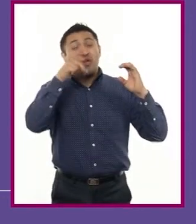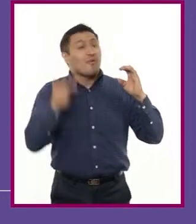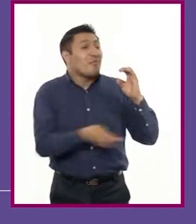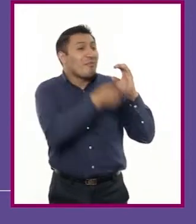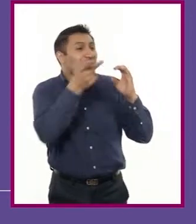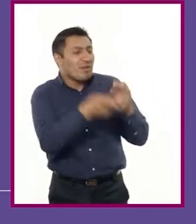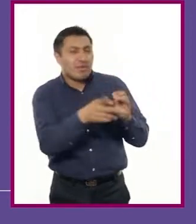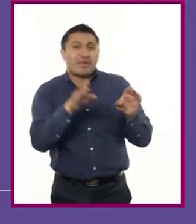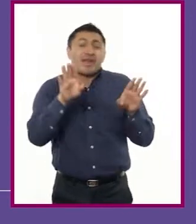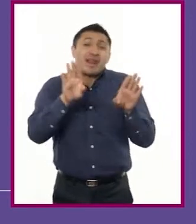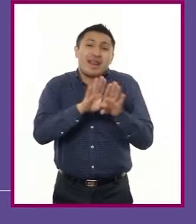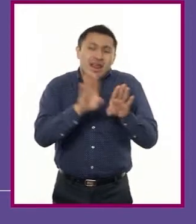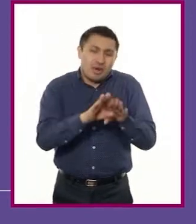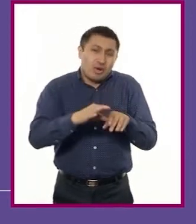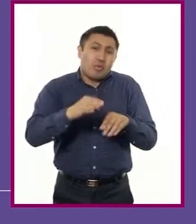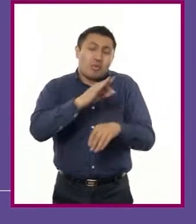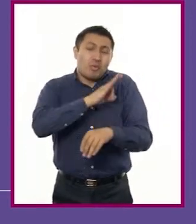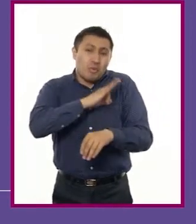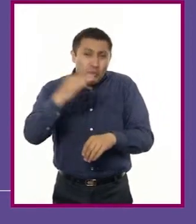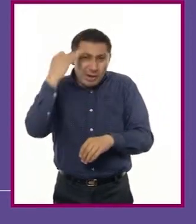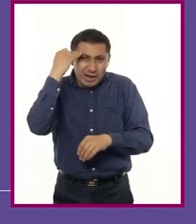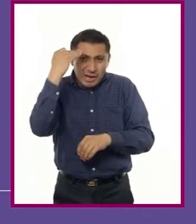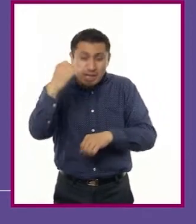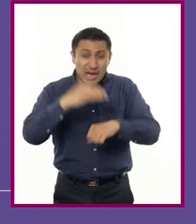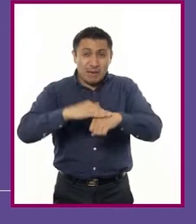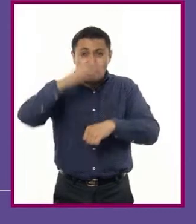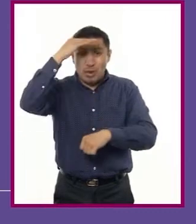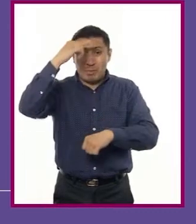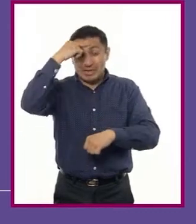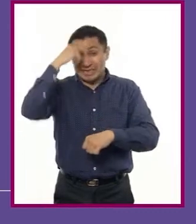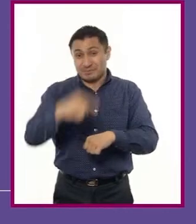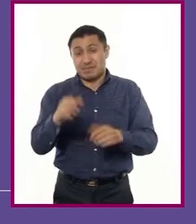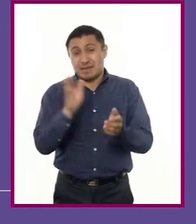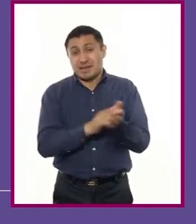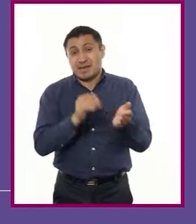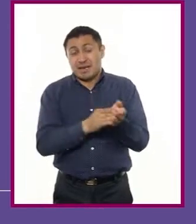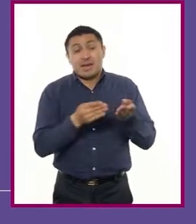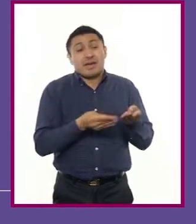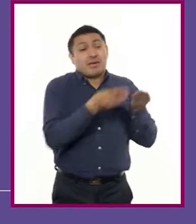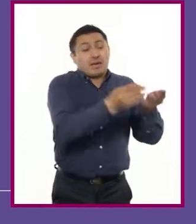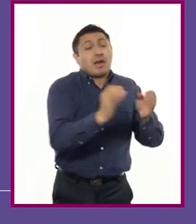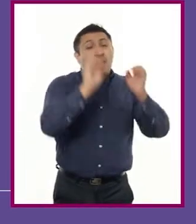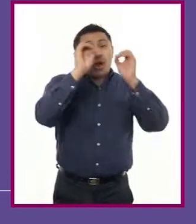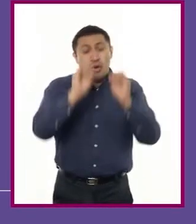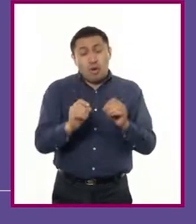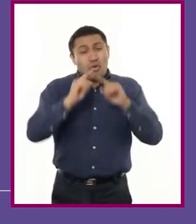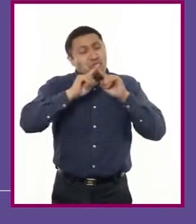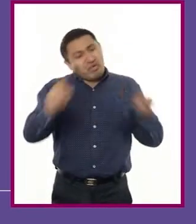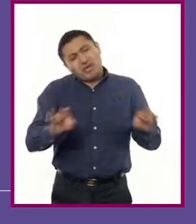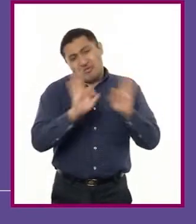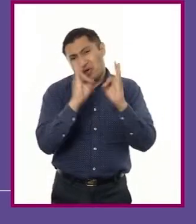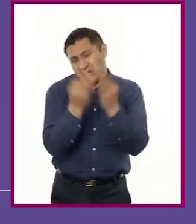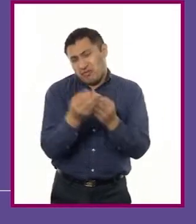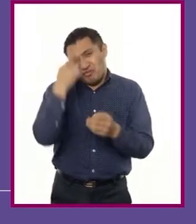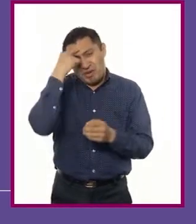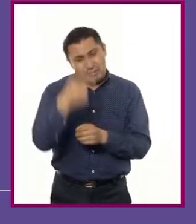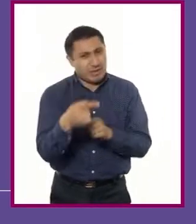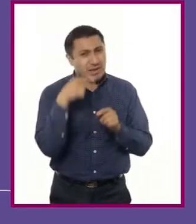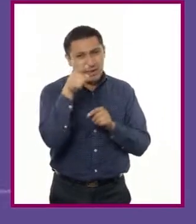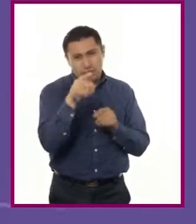de una posible prórroga para entregar los documentos o en alguna otra solución para realizar el trámite.